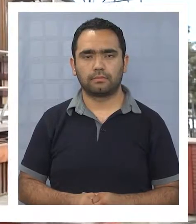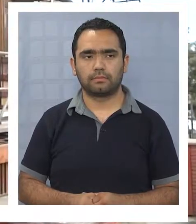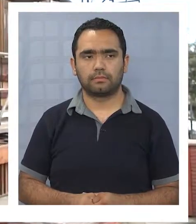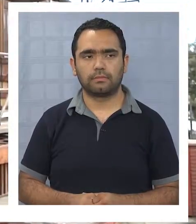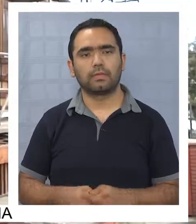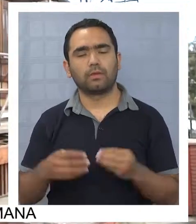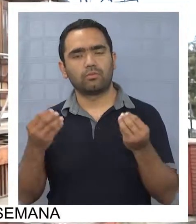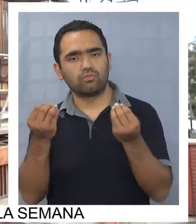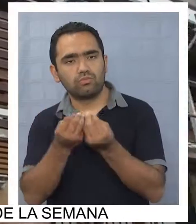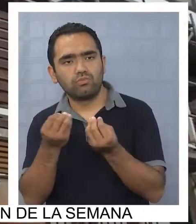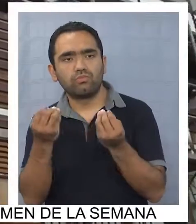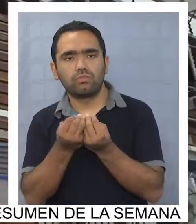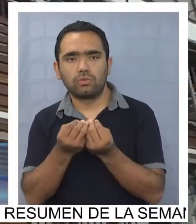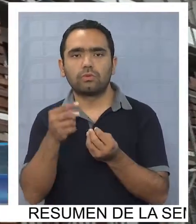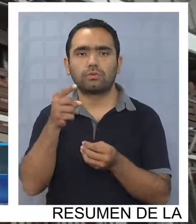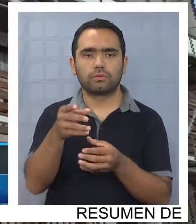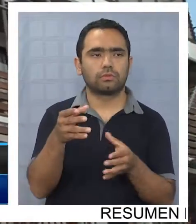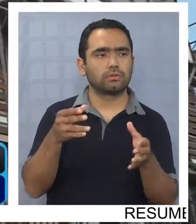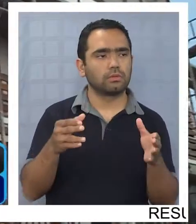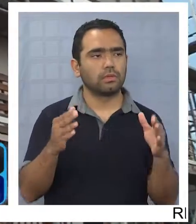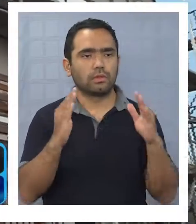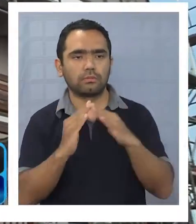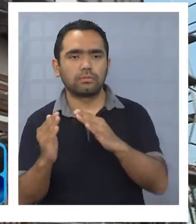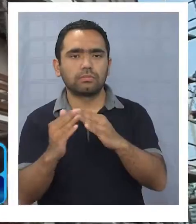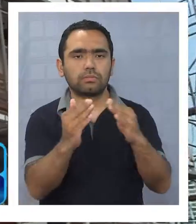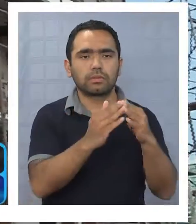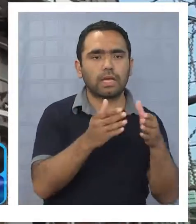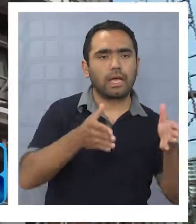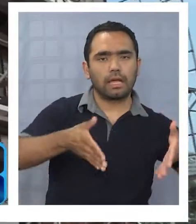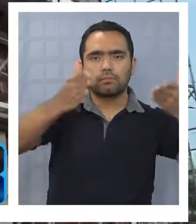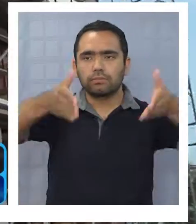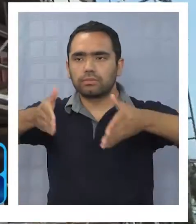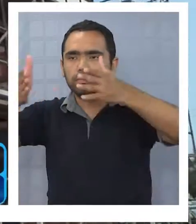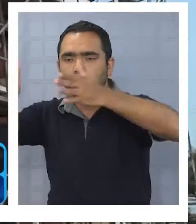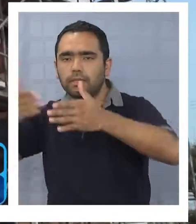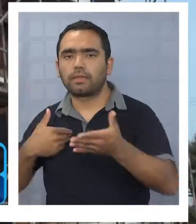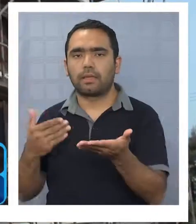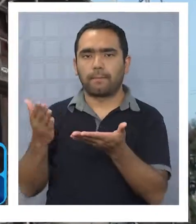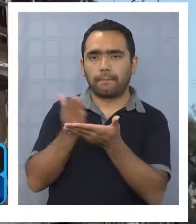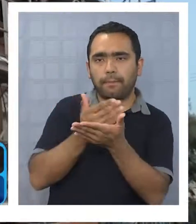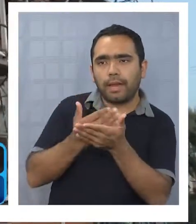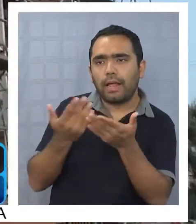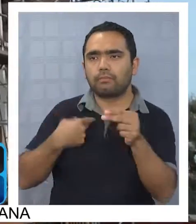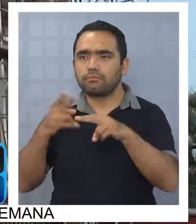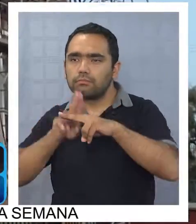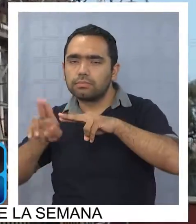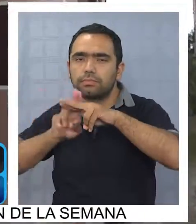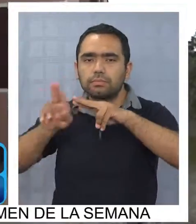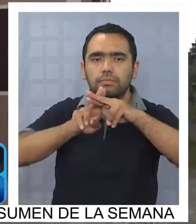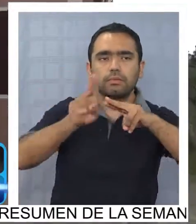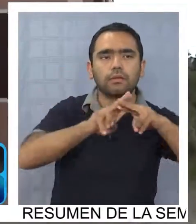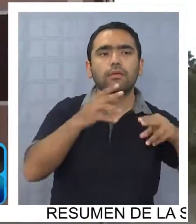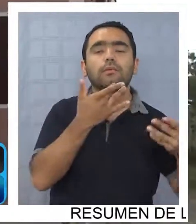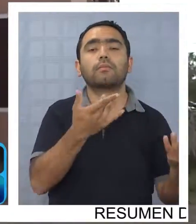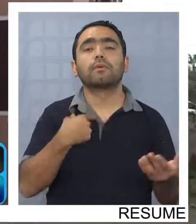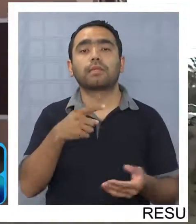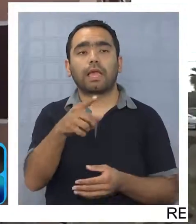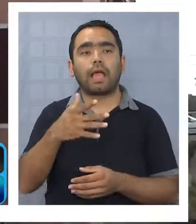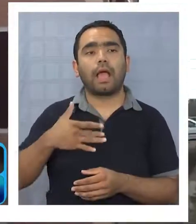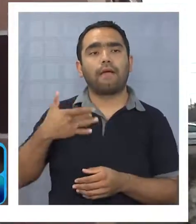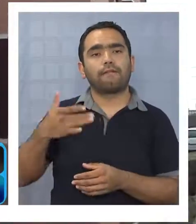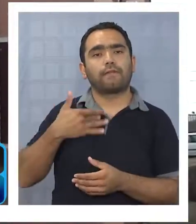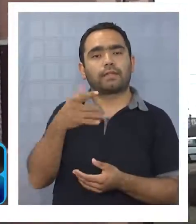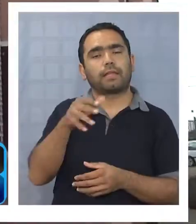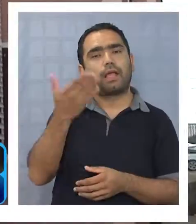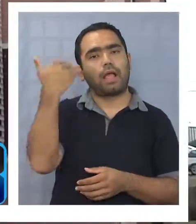Varios son los conjuntos habitacionales de Iquique que se encuentran en plan de embellecimiento, ya sea porque fueron afectados